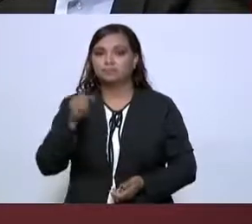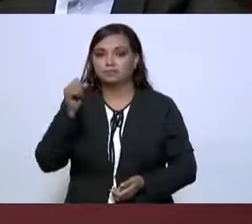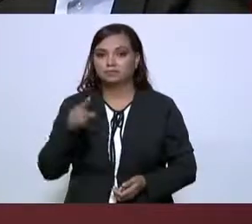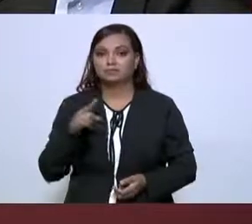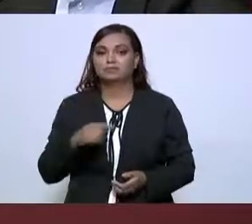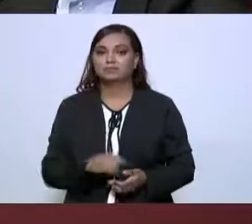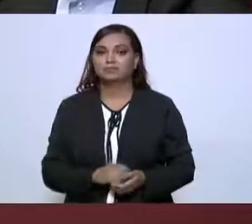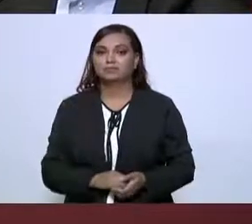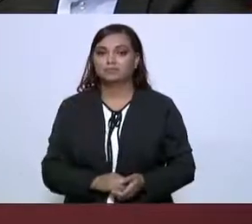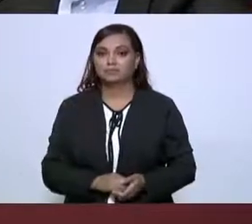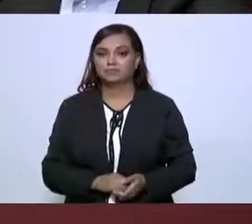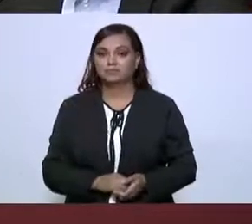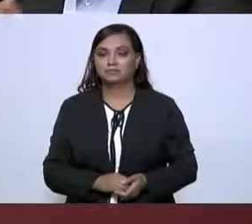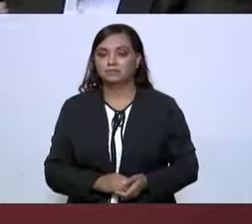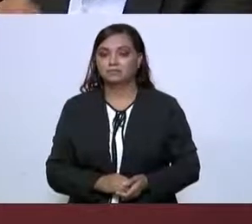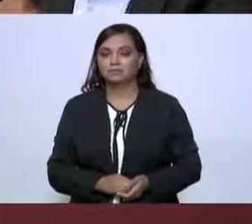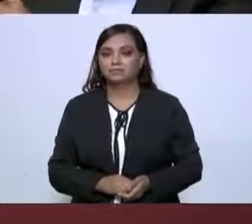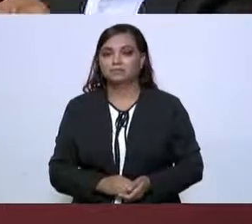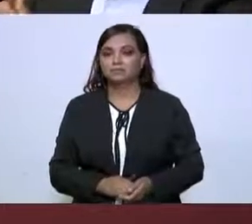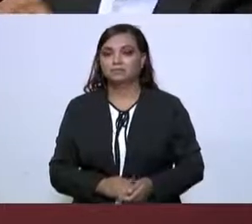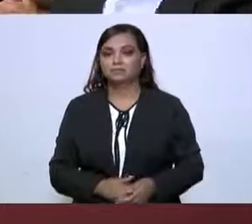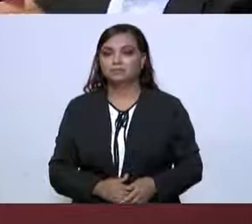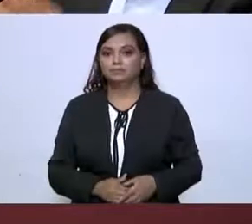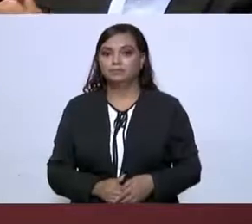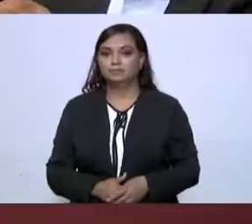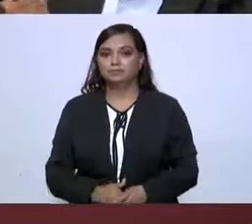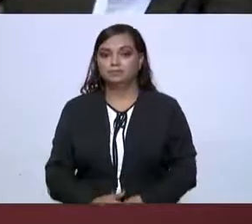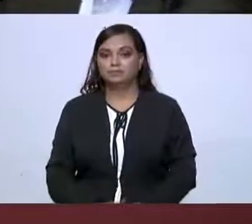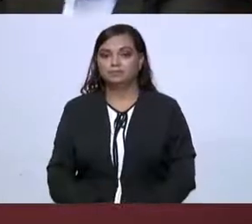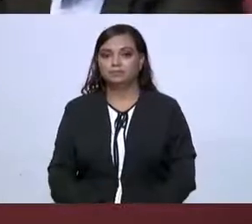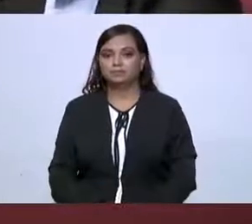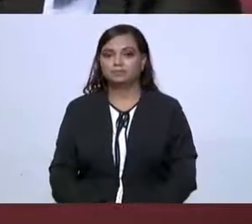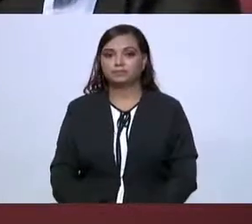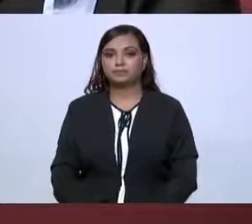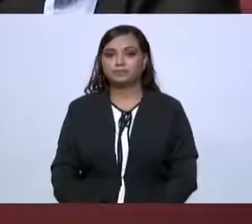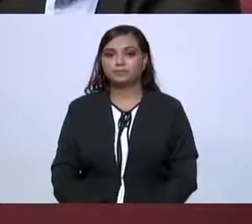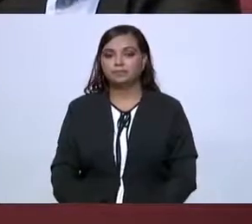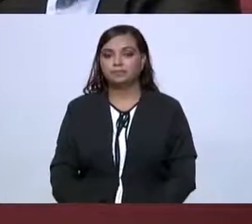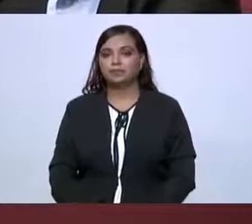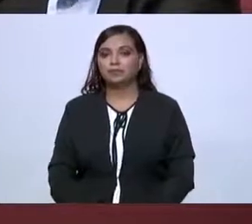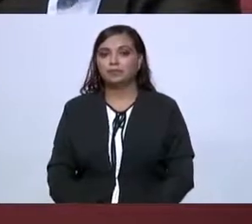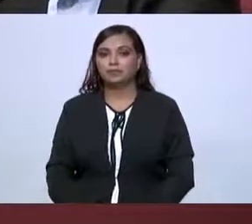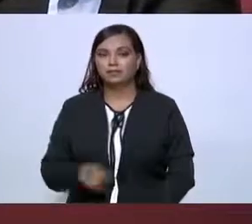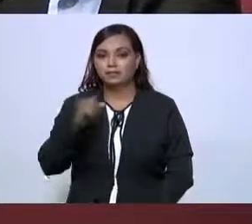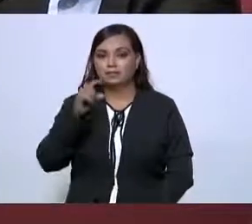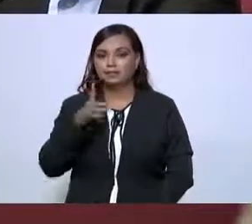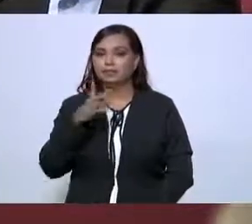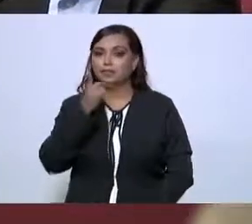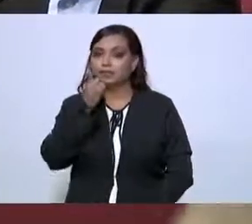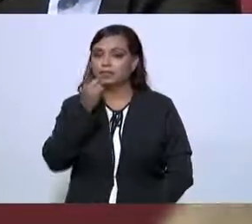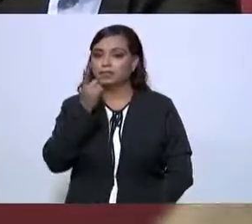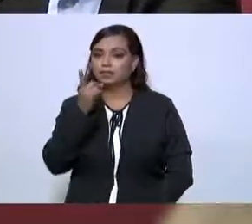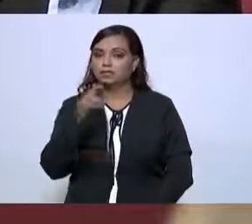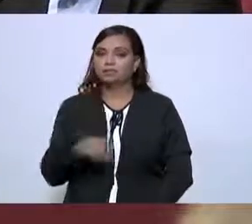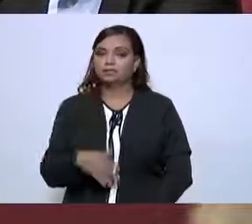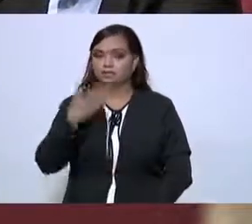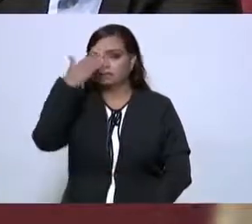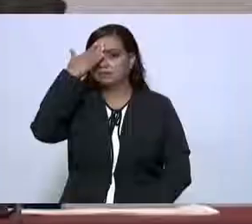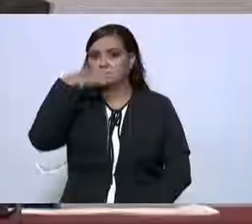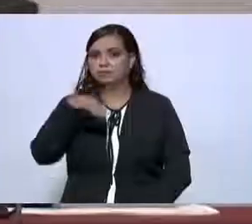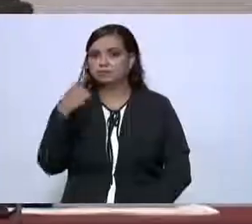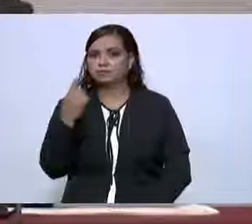tomar en cuenta que